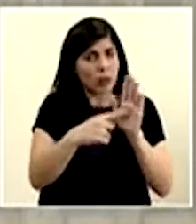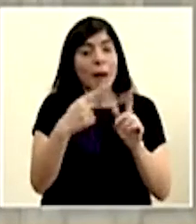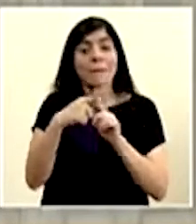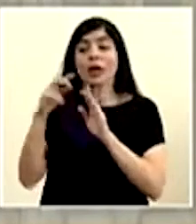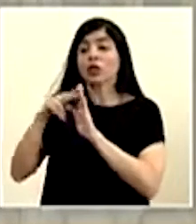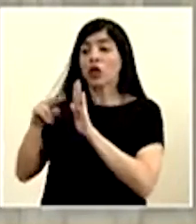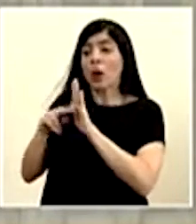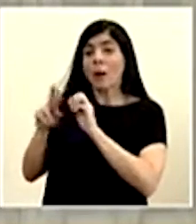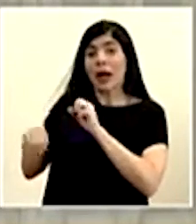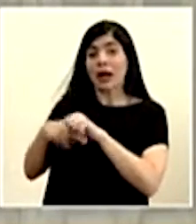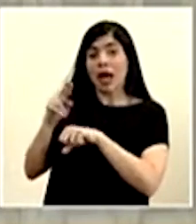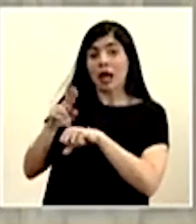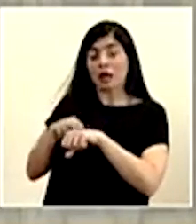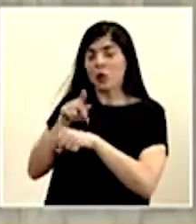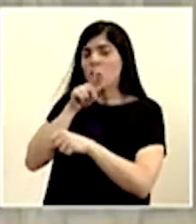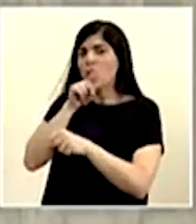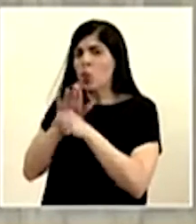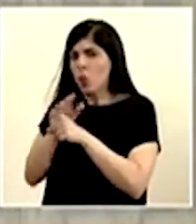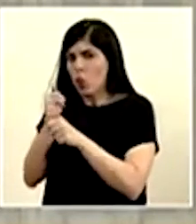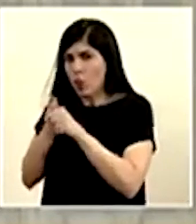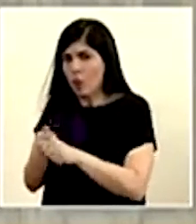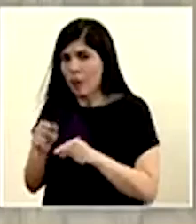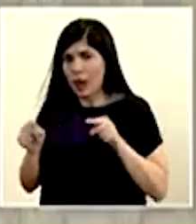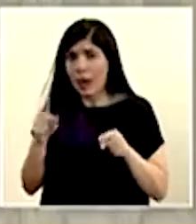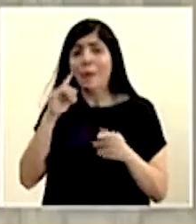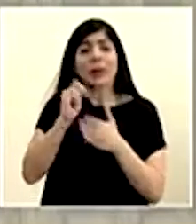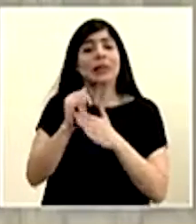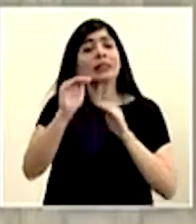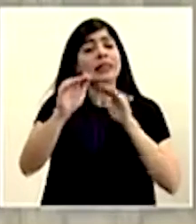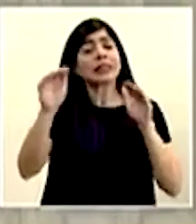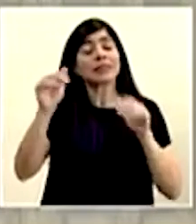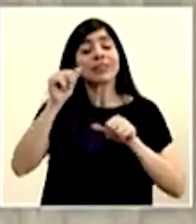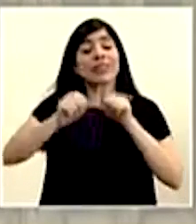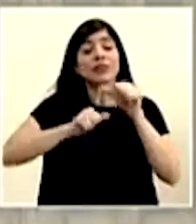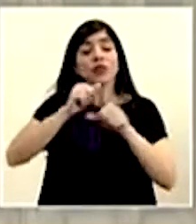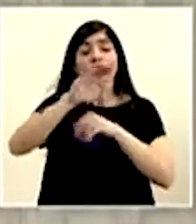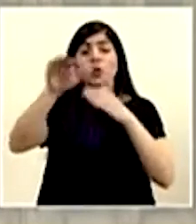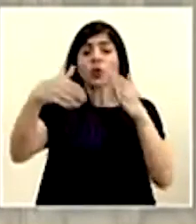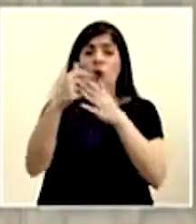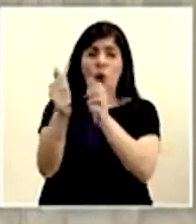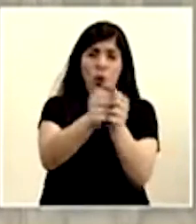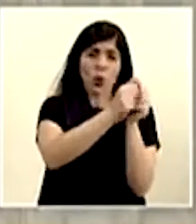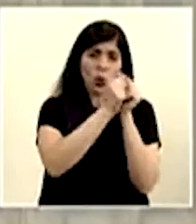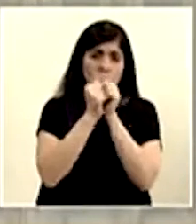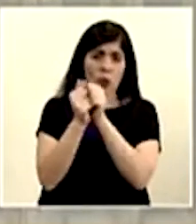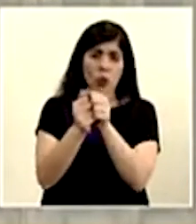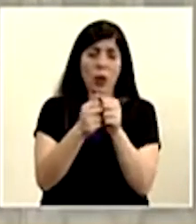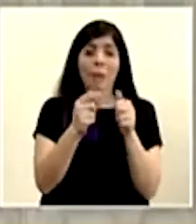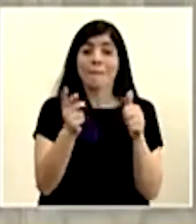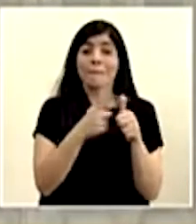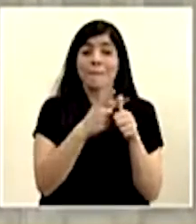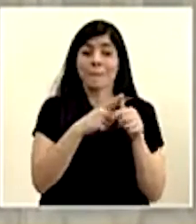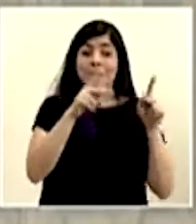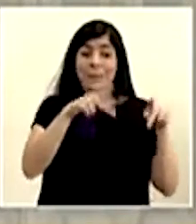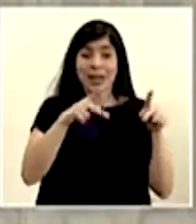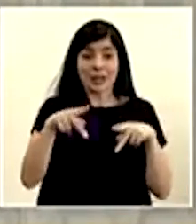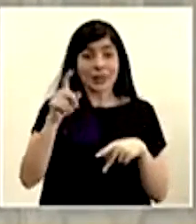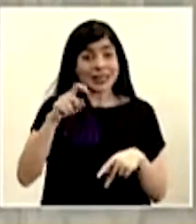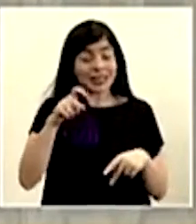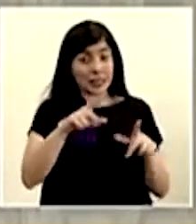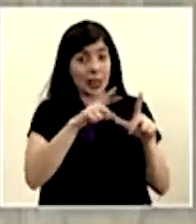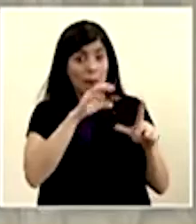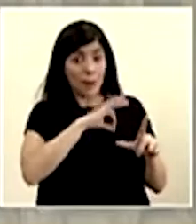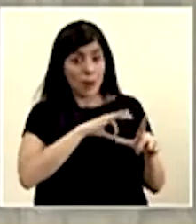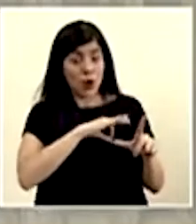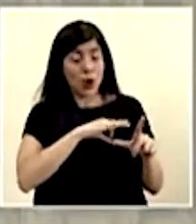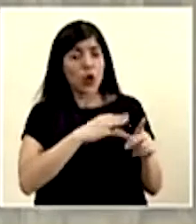nacional. Por eso nuestro llamado es a que hagamos este esfuerzo de forma conjunta. Primero, las personas que requieren el bono,